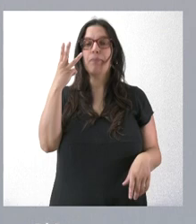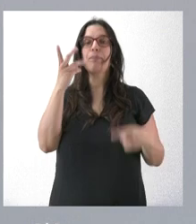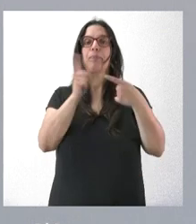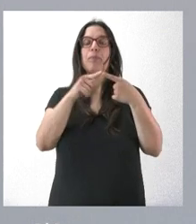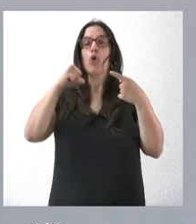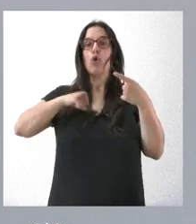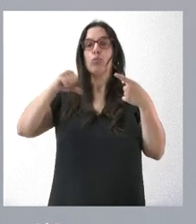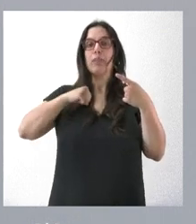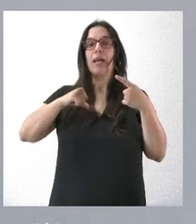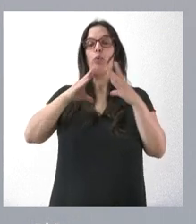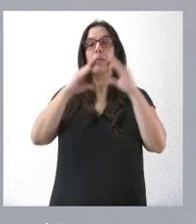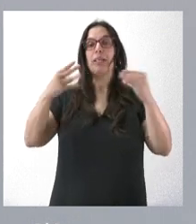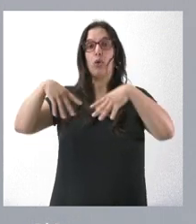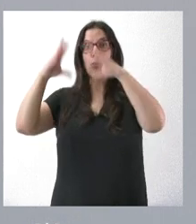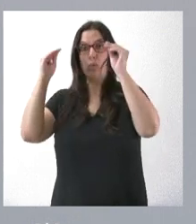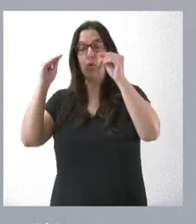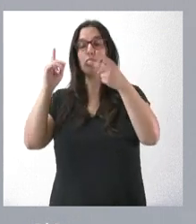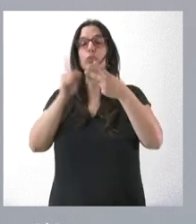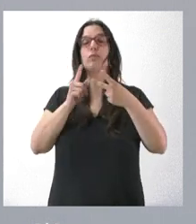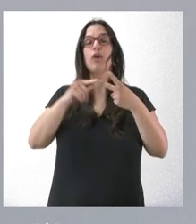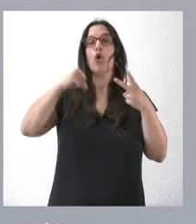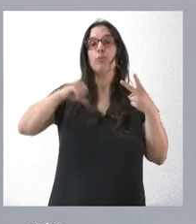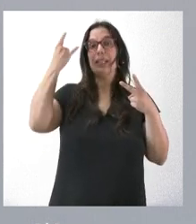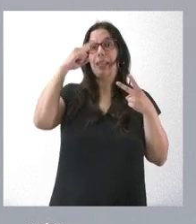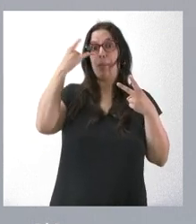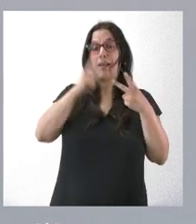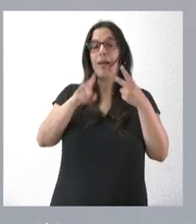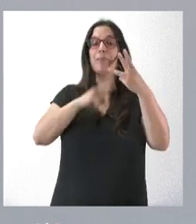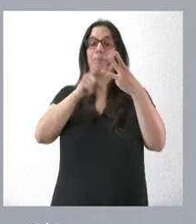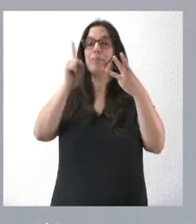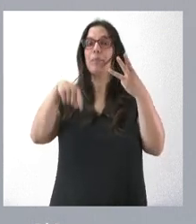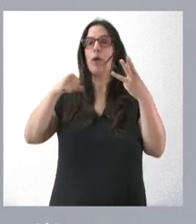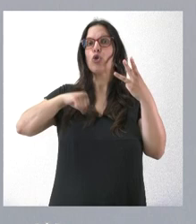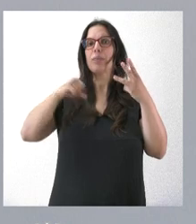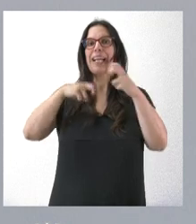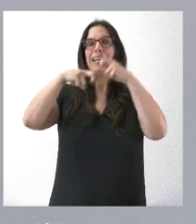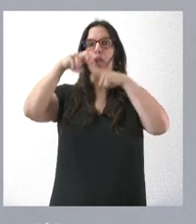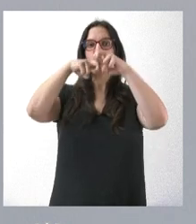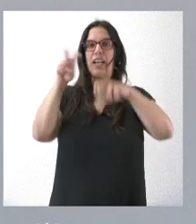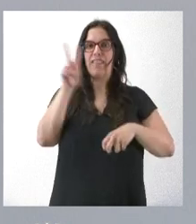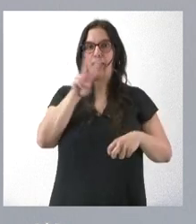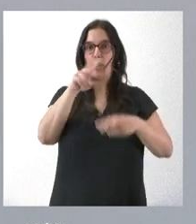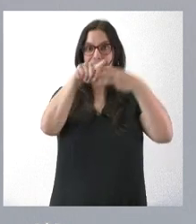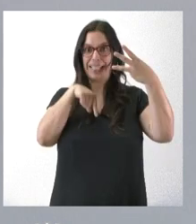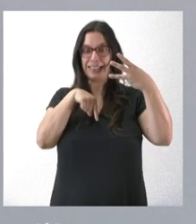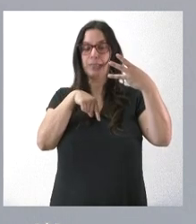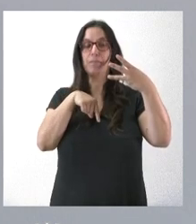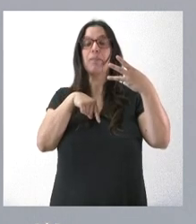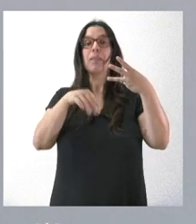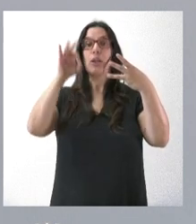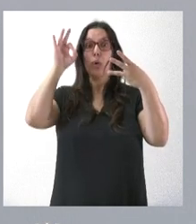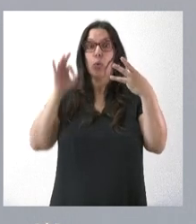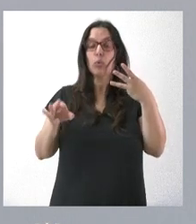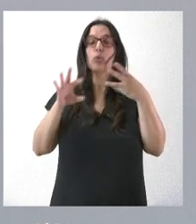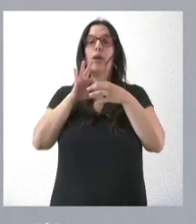Universitario de Burgos, en el Hospital de Salamanca y en el Hospital Río Ortega de Valladolid. Y precisamente en lo que tiene que